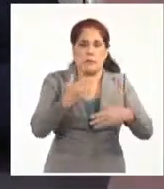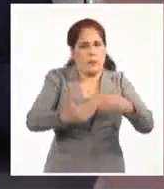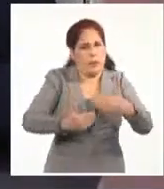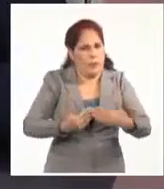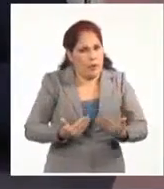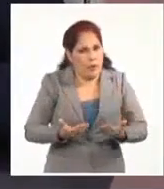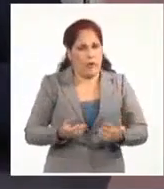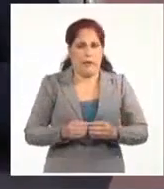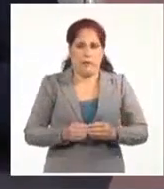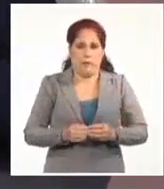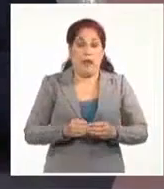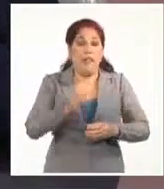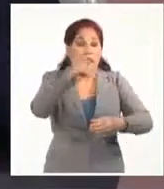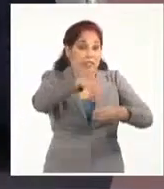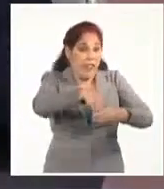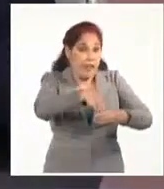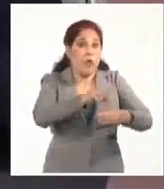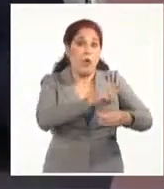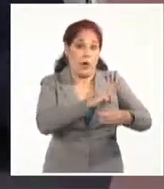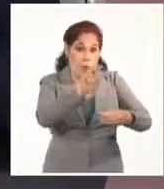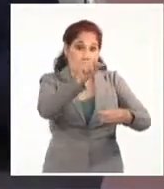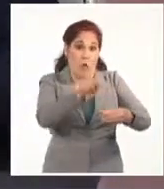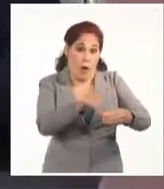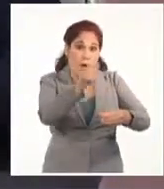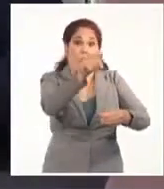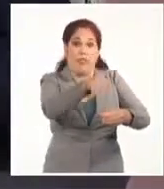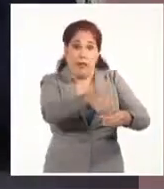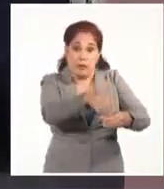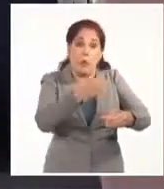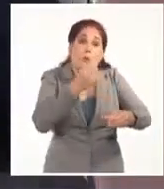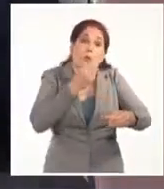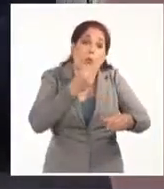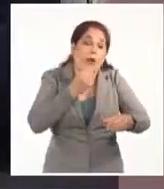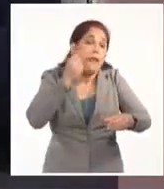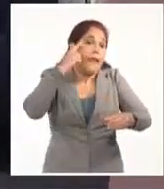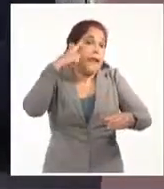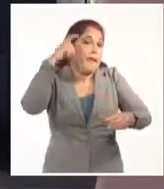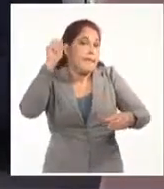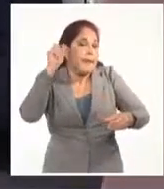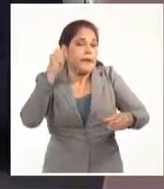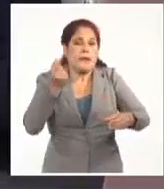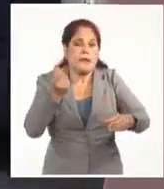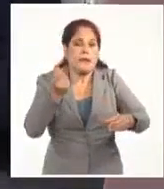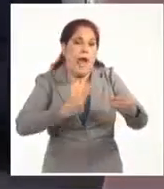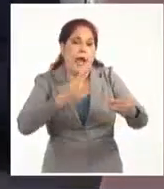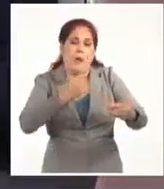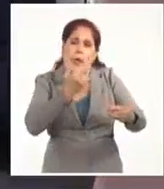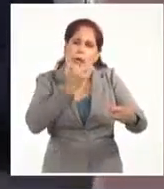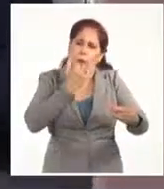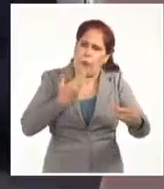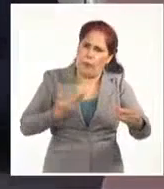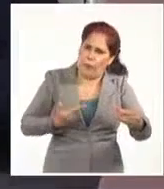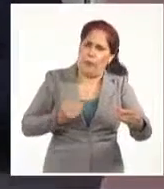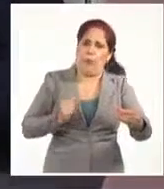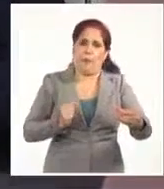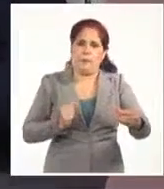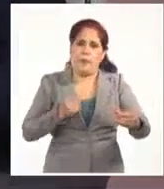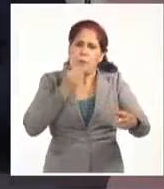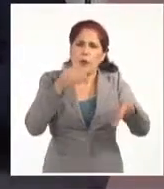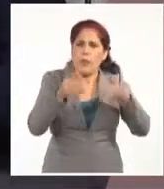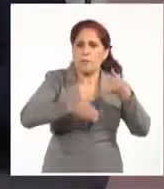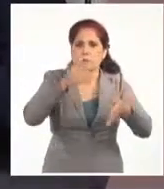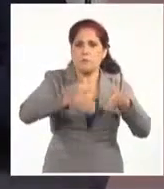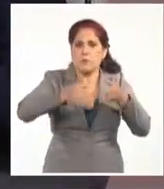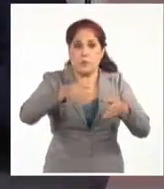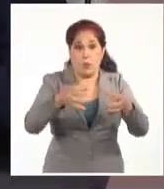revolucionaria que podía estar insatisfecha, que podía llevar, digamos, en su participación en ese